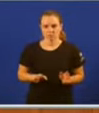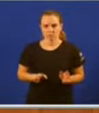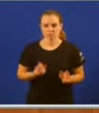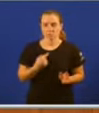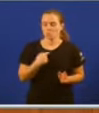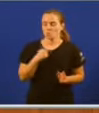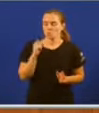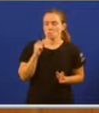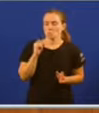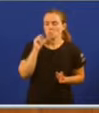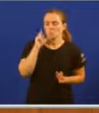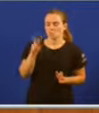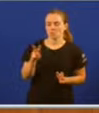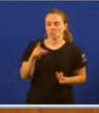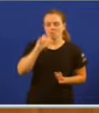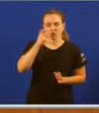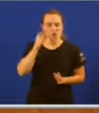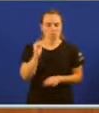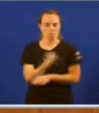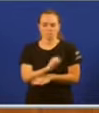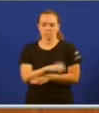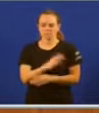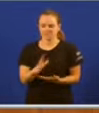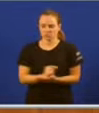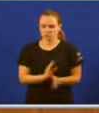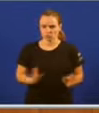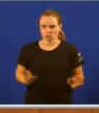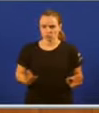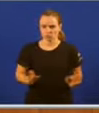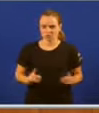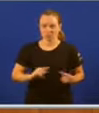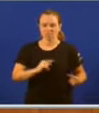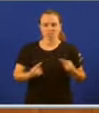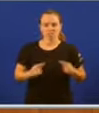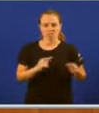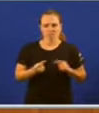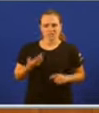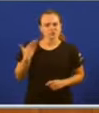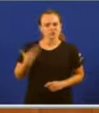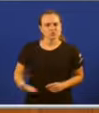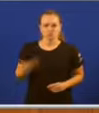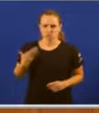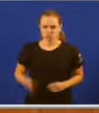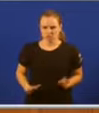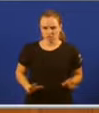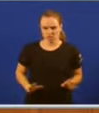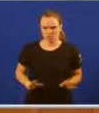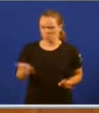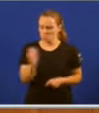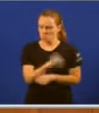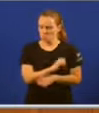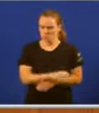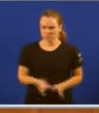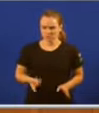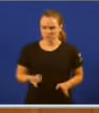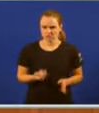Feijón pasa. A Feijón non lhe interesa o debate máis importante que se vai abrir nos próximos anos e que vai decidir se